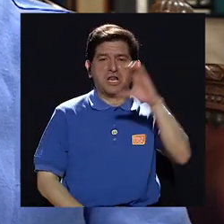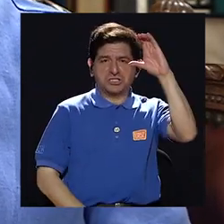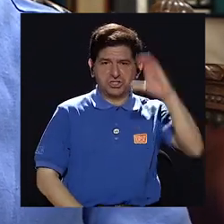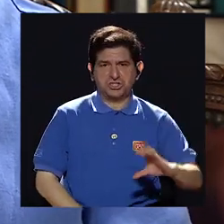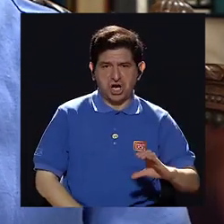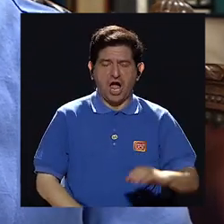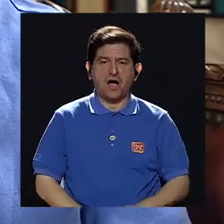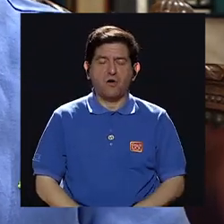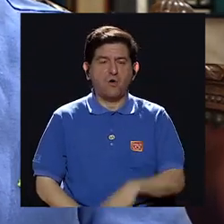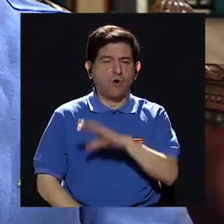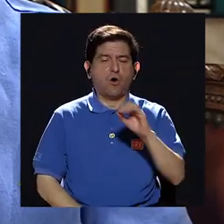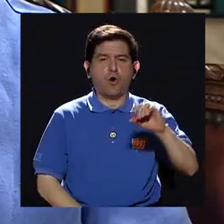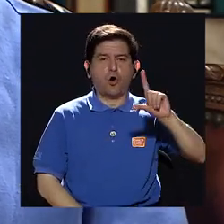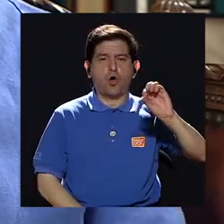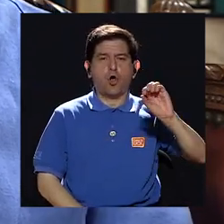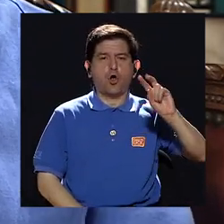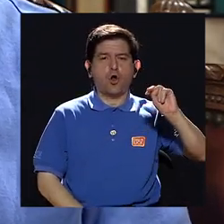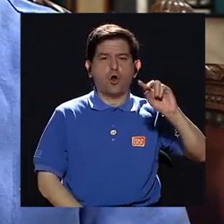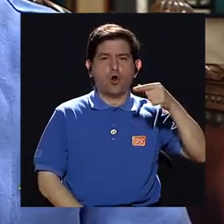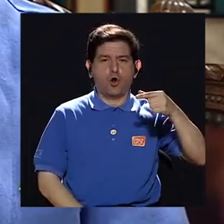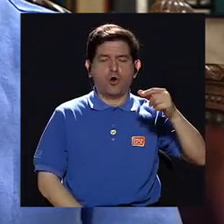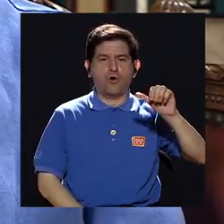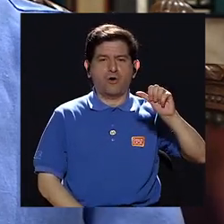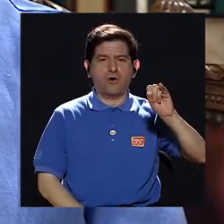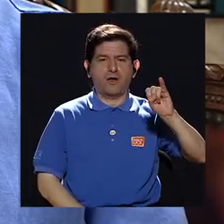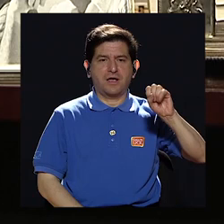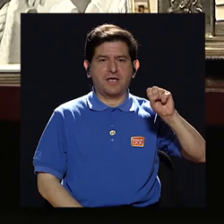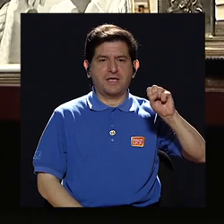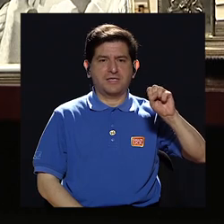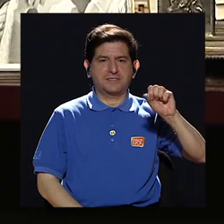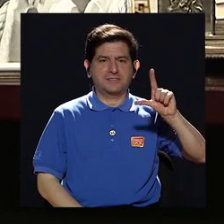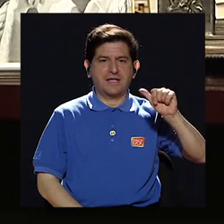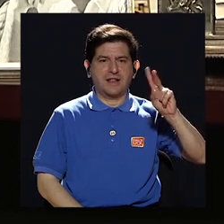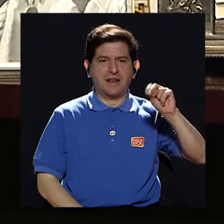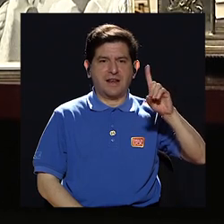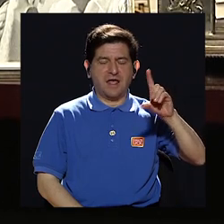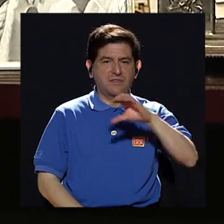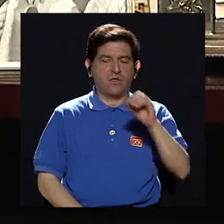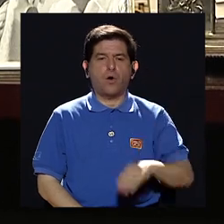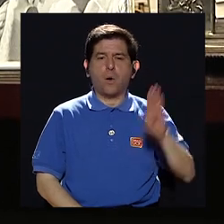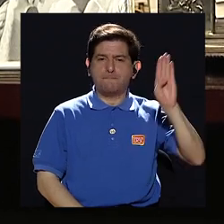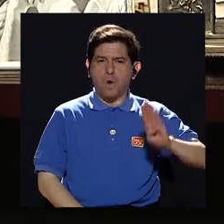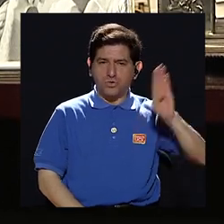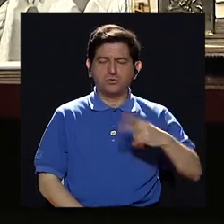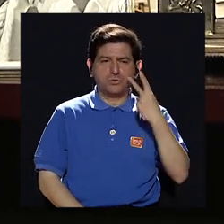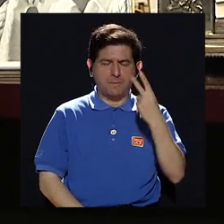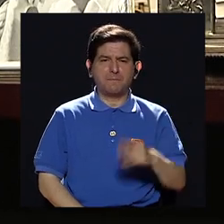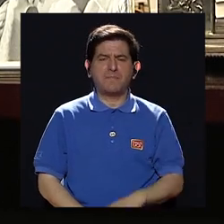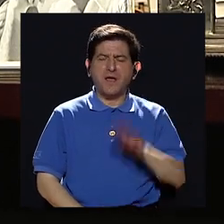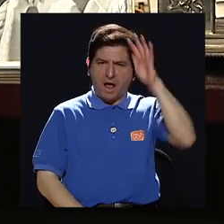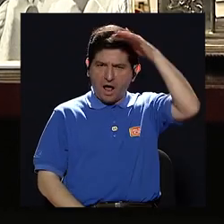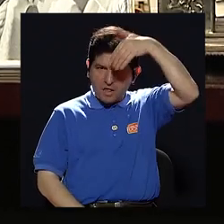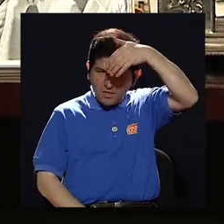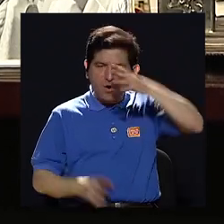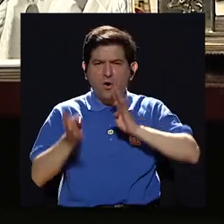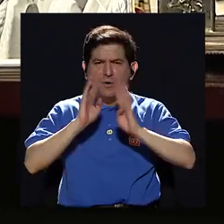para Long Island, se fueron para Boston. Recientemente vi a Trump hablando de la